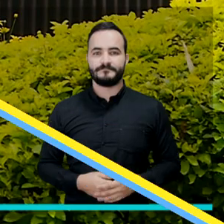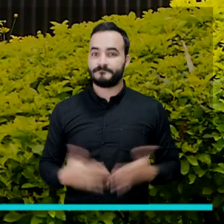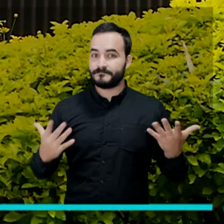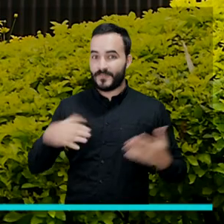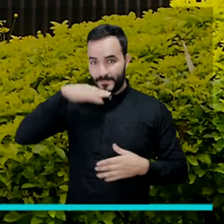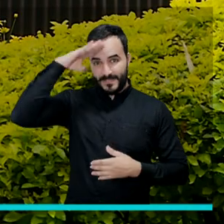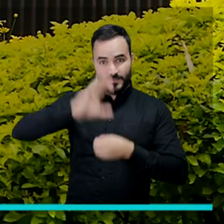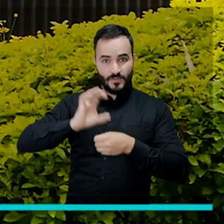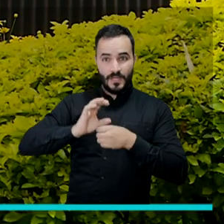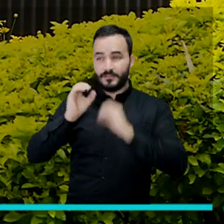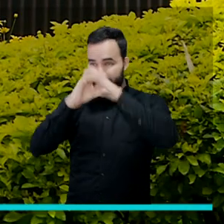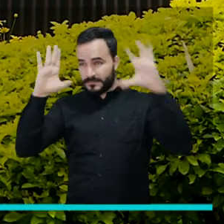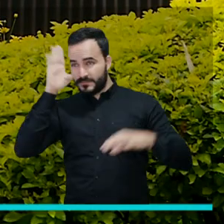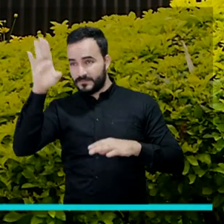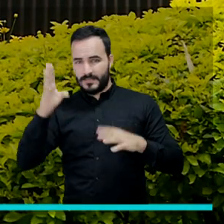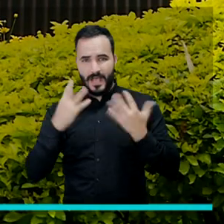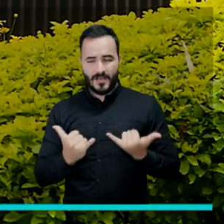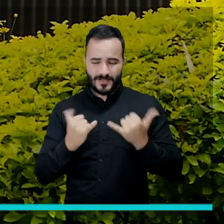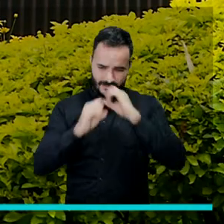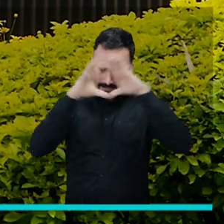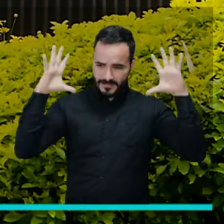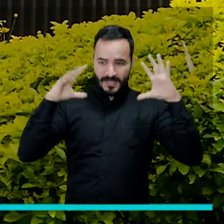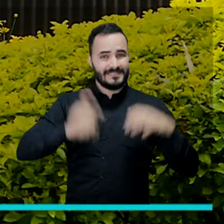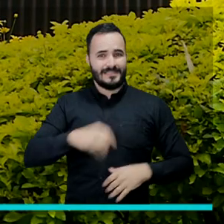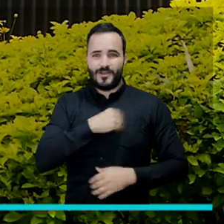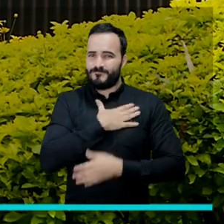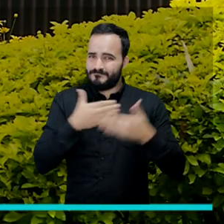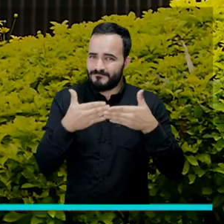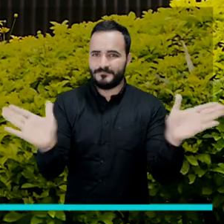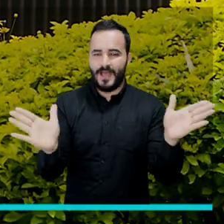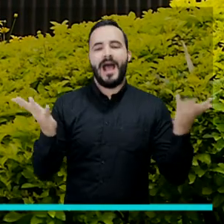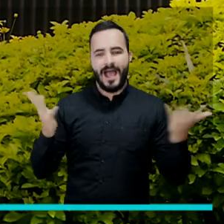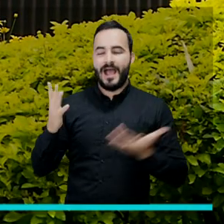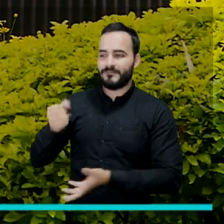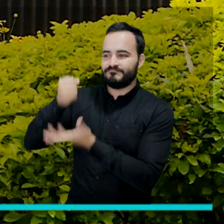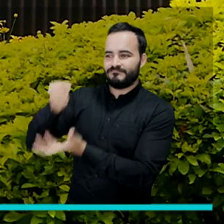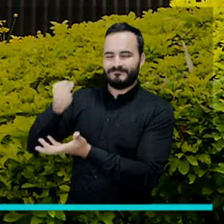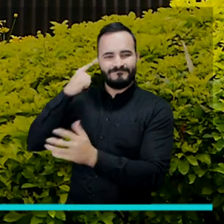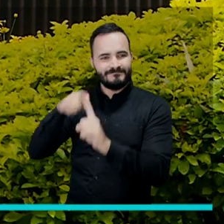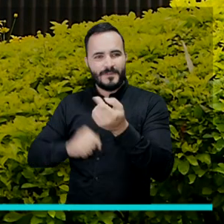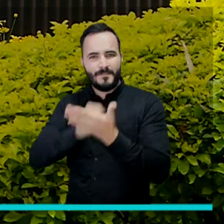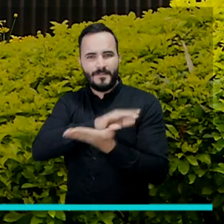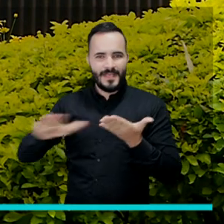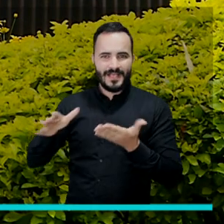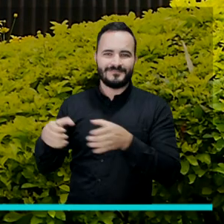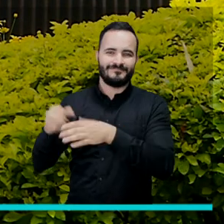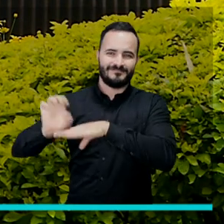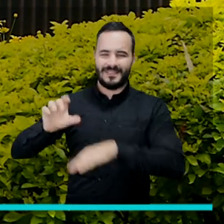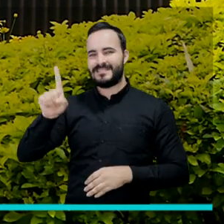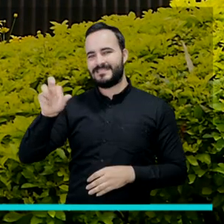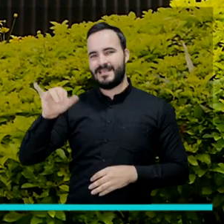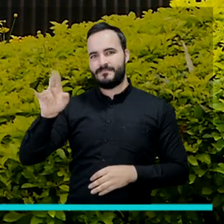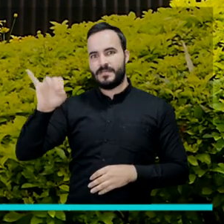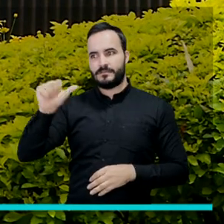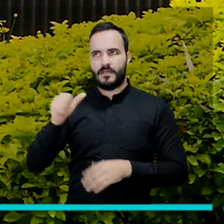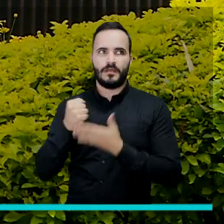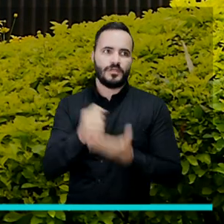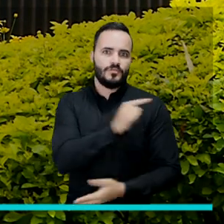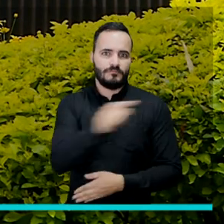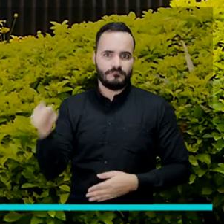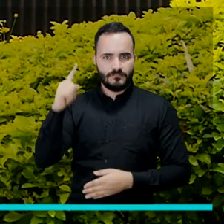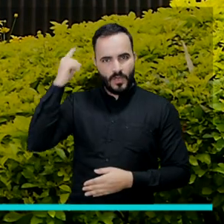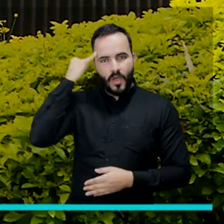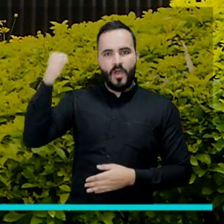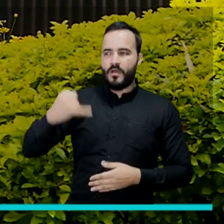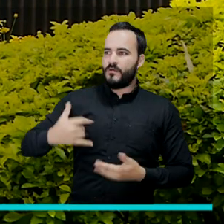Una media de un futuro no se concibe sin oportunidades. Por eso las becas entregadas por los fondos Sapiencia se han convertido en un sueño cumplido para